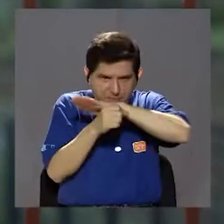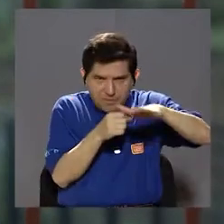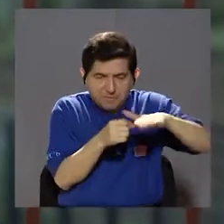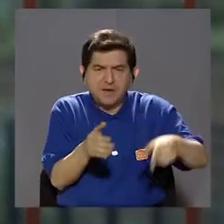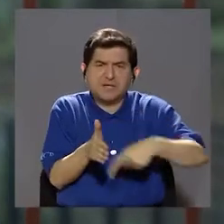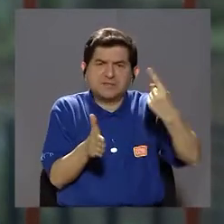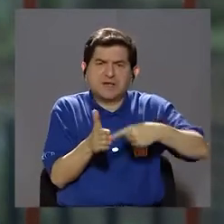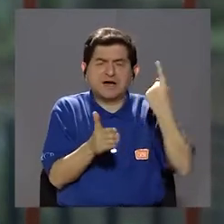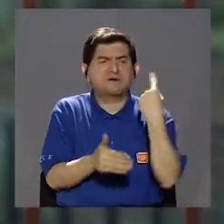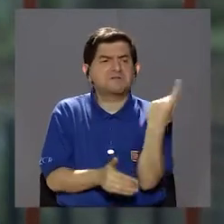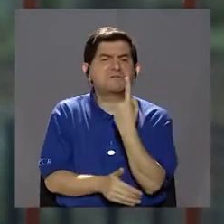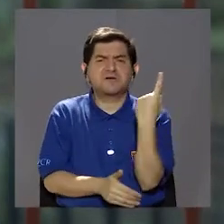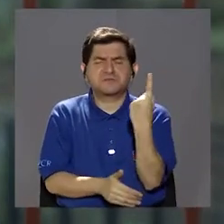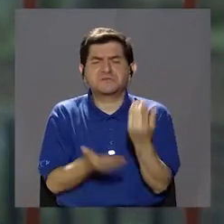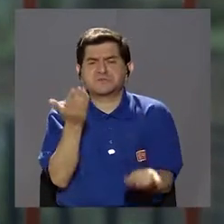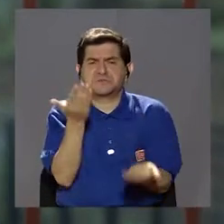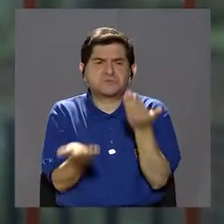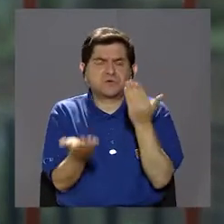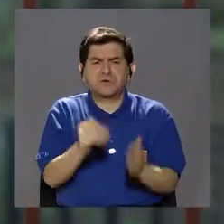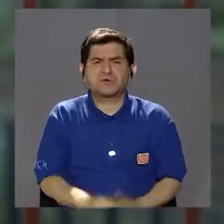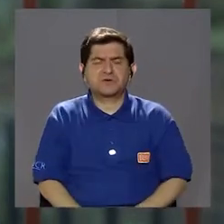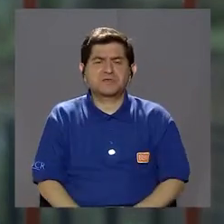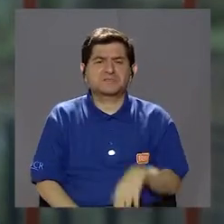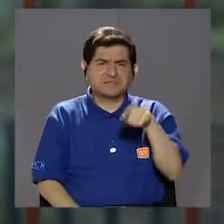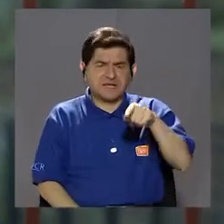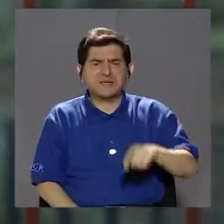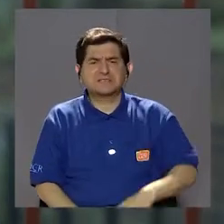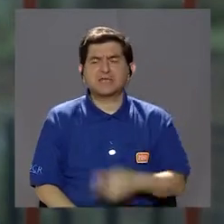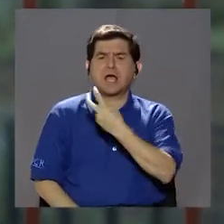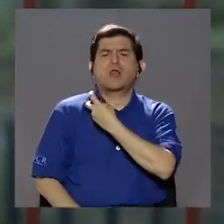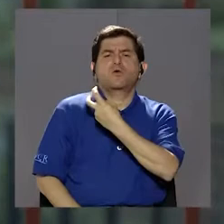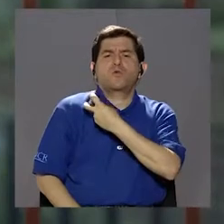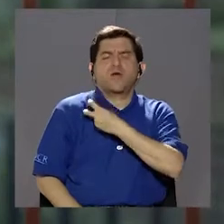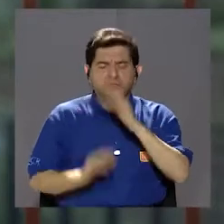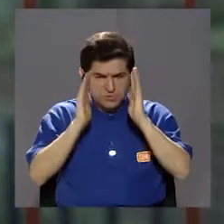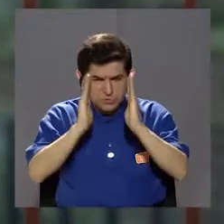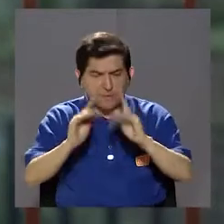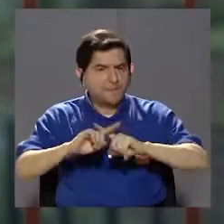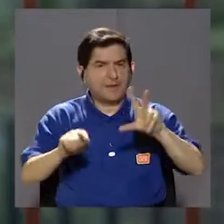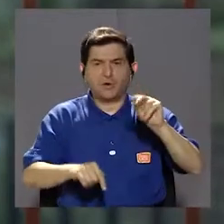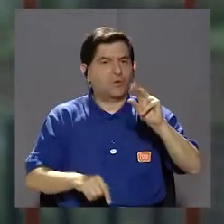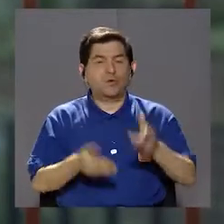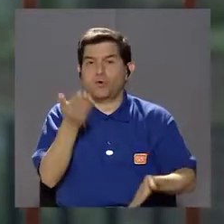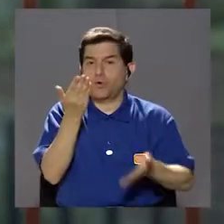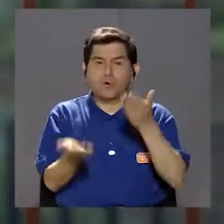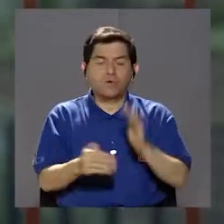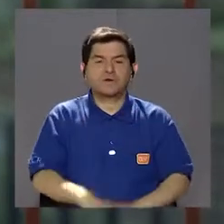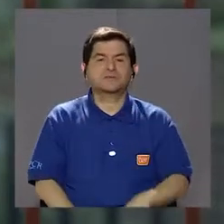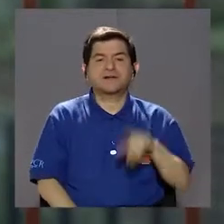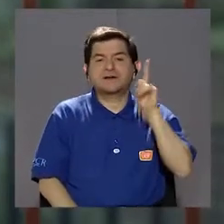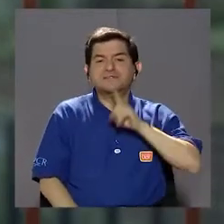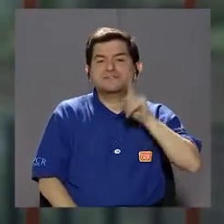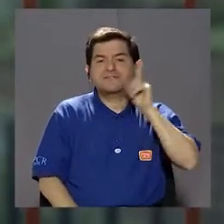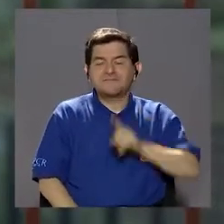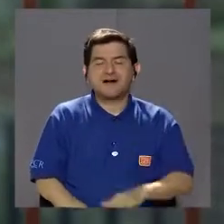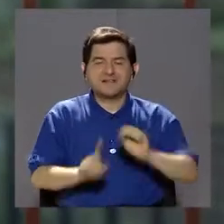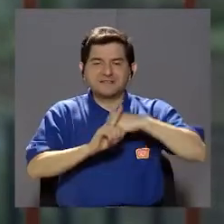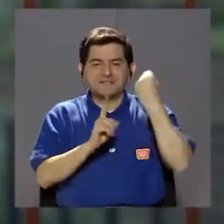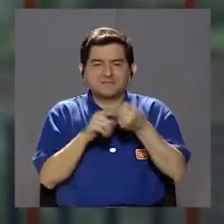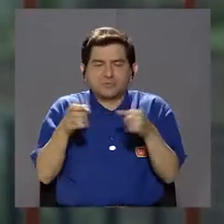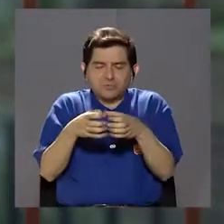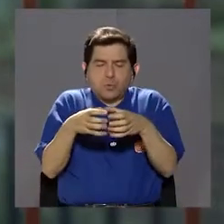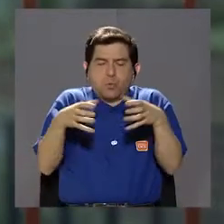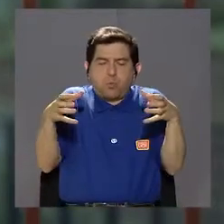forma integral. A veces llegan y solo se trata el calcáneo y no, porque incluso puede darnos una falsa